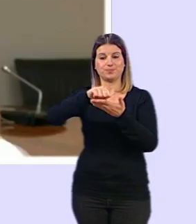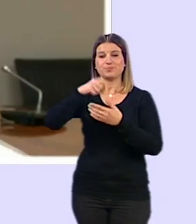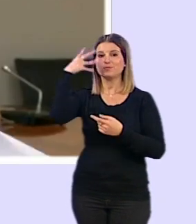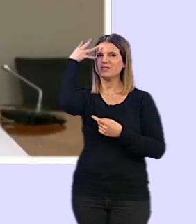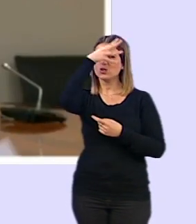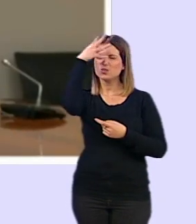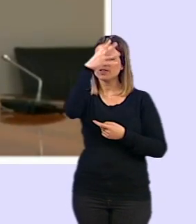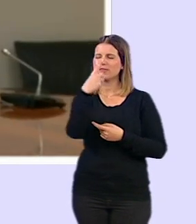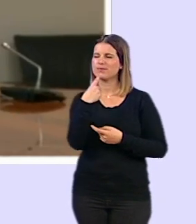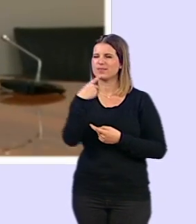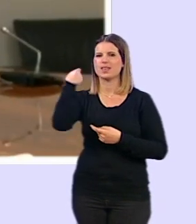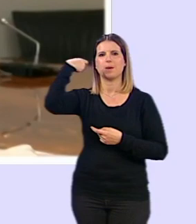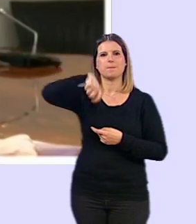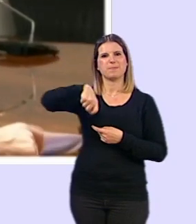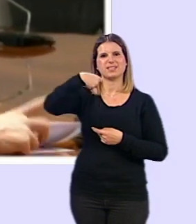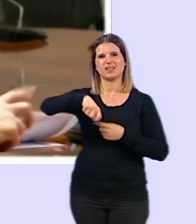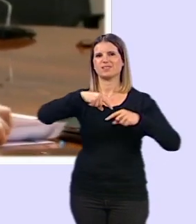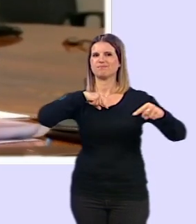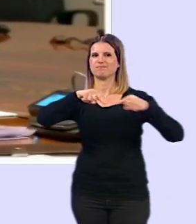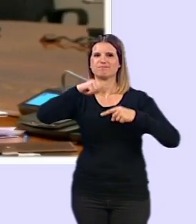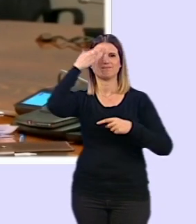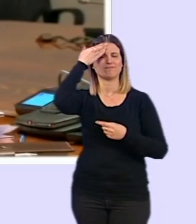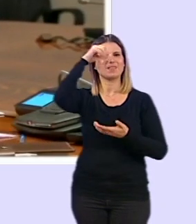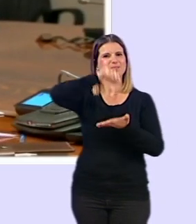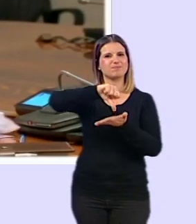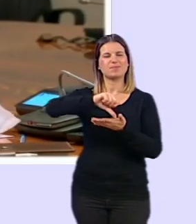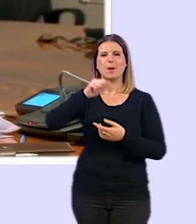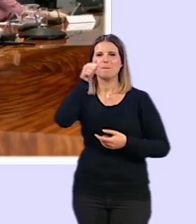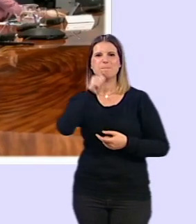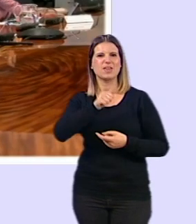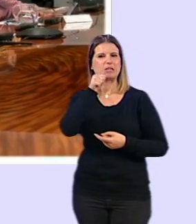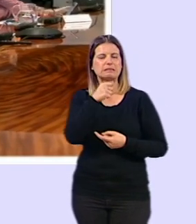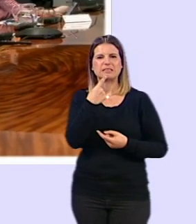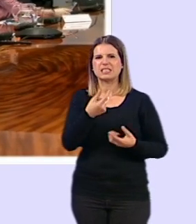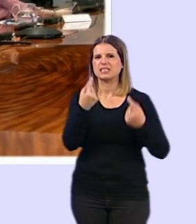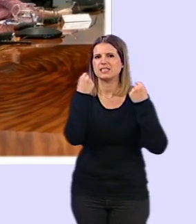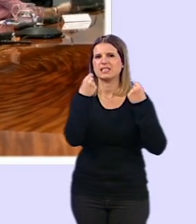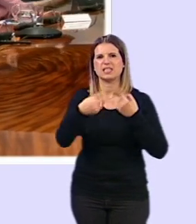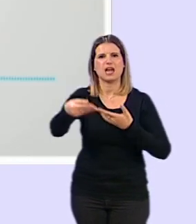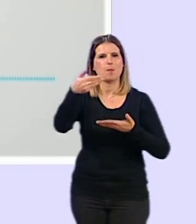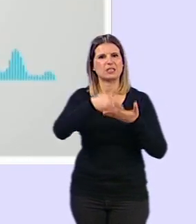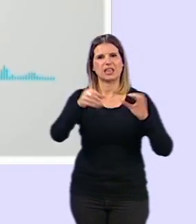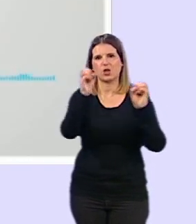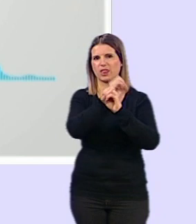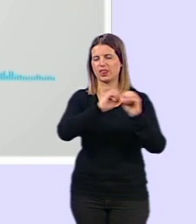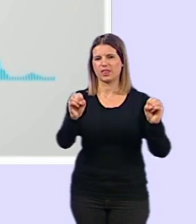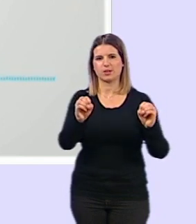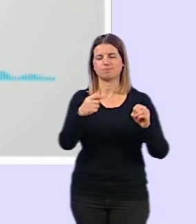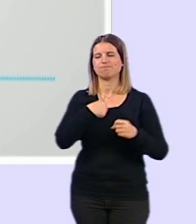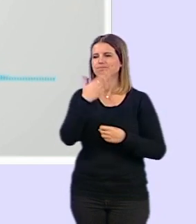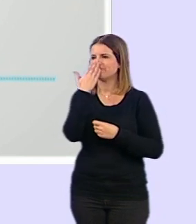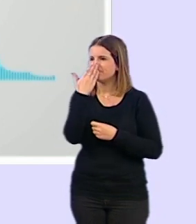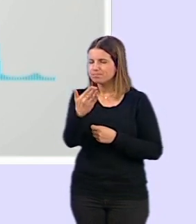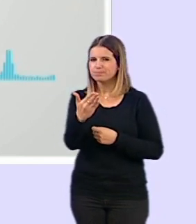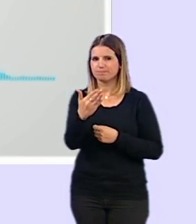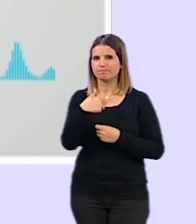Alamentado asegura que el presidente del Ejecutivo Central, Pedro Sánchez, no realizará ni una sola aportación en el encuentro. Sinceramente nos defraudó, y